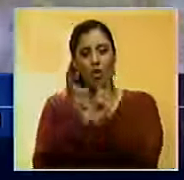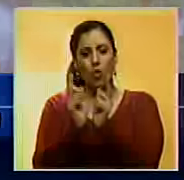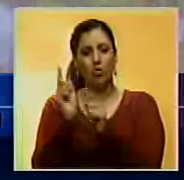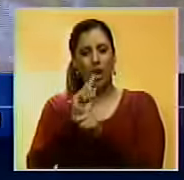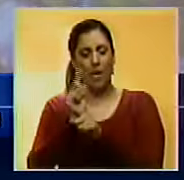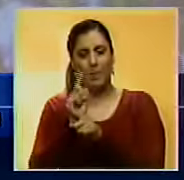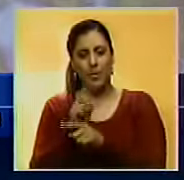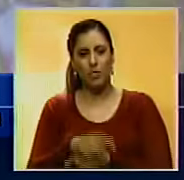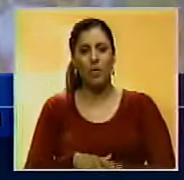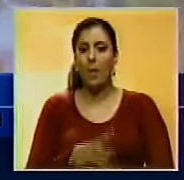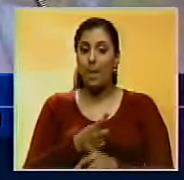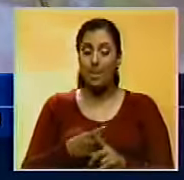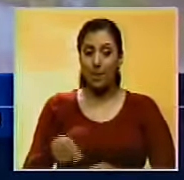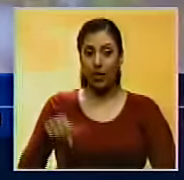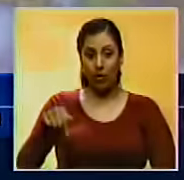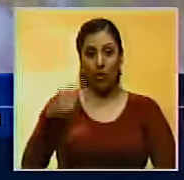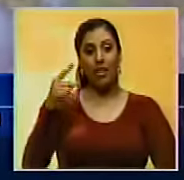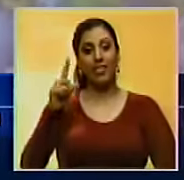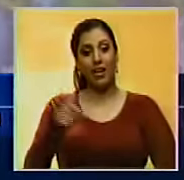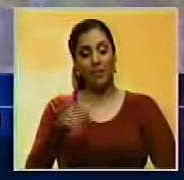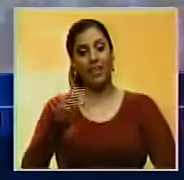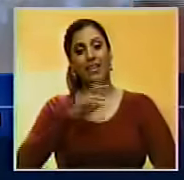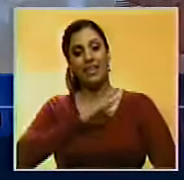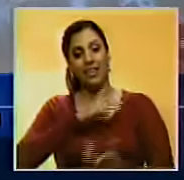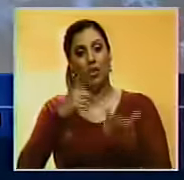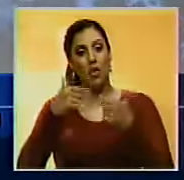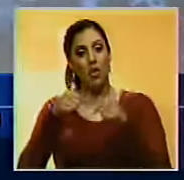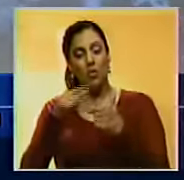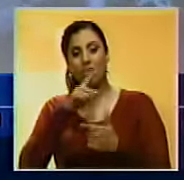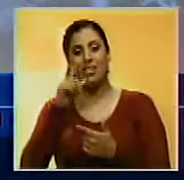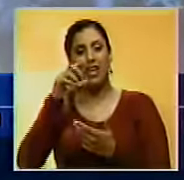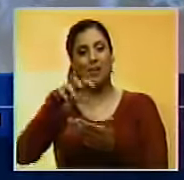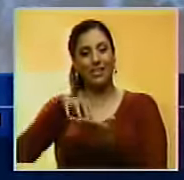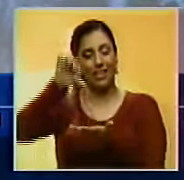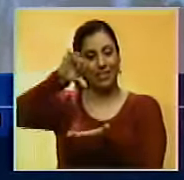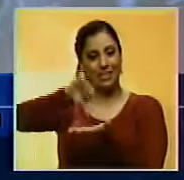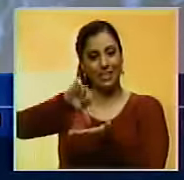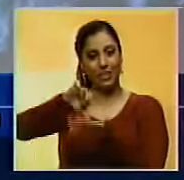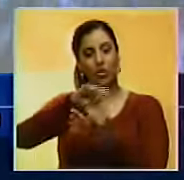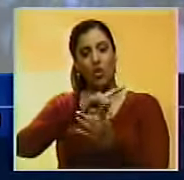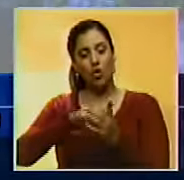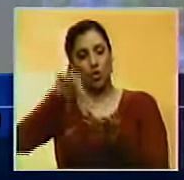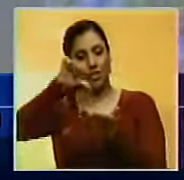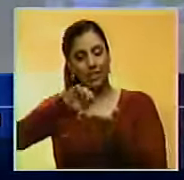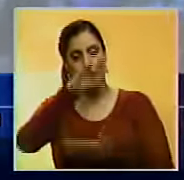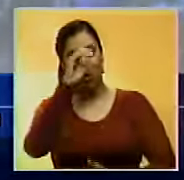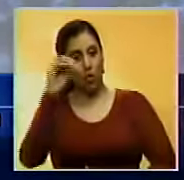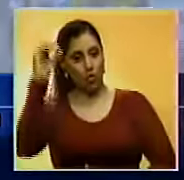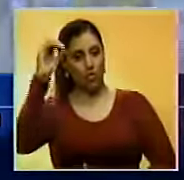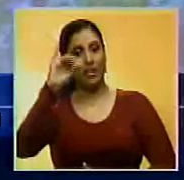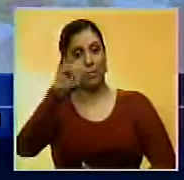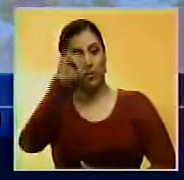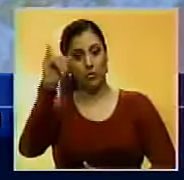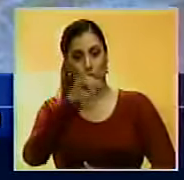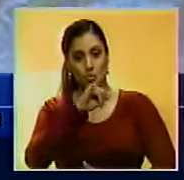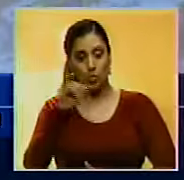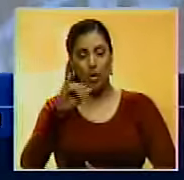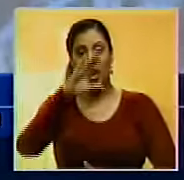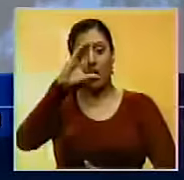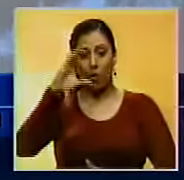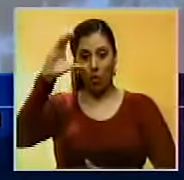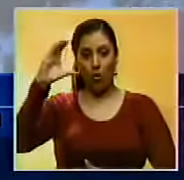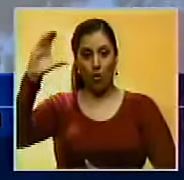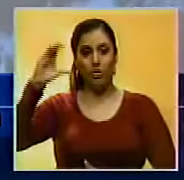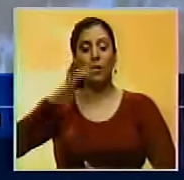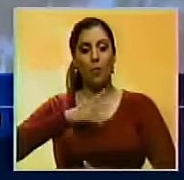duración. Hoy principalmente las dejarán en lo que es la región central y la centro occidental y Zuliana. Esas costas